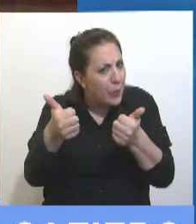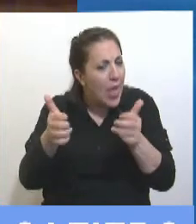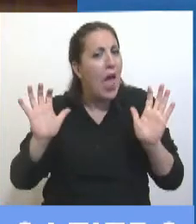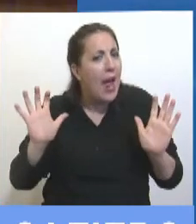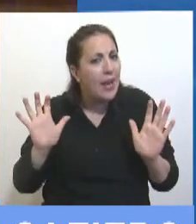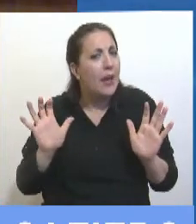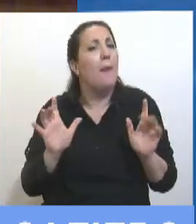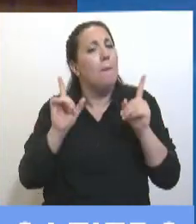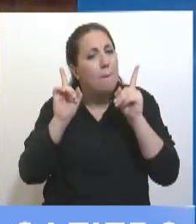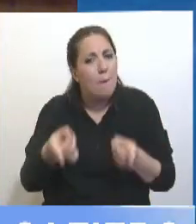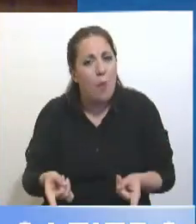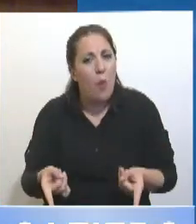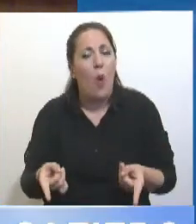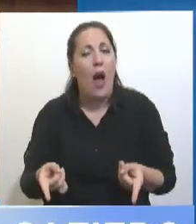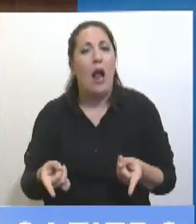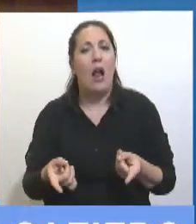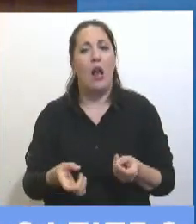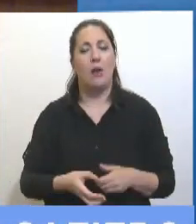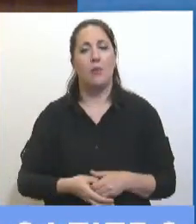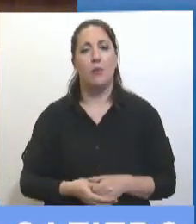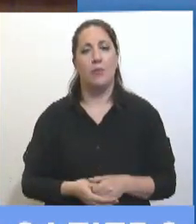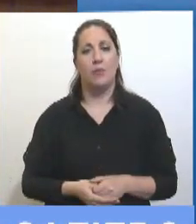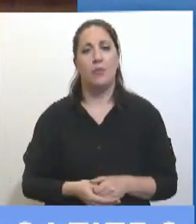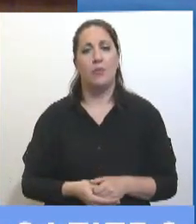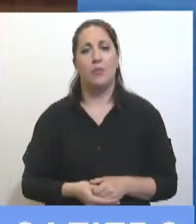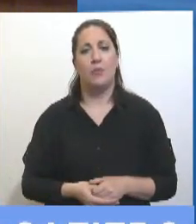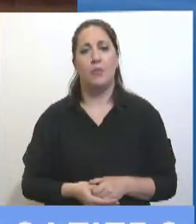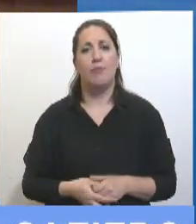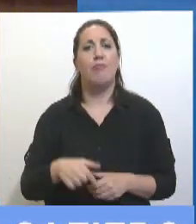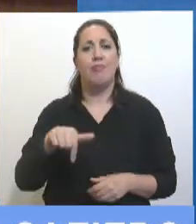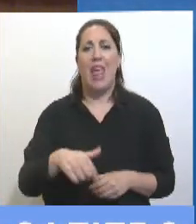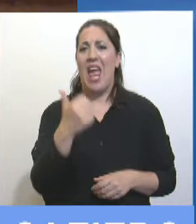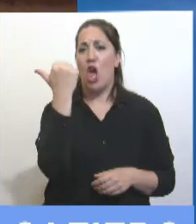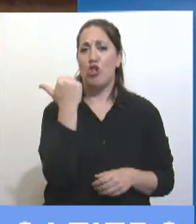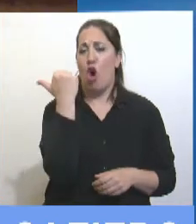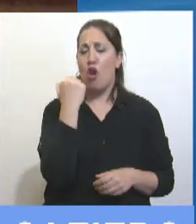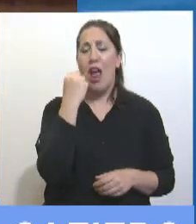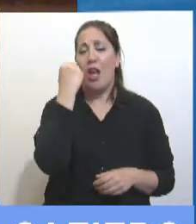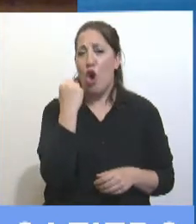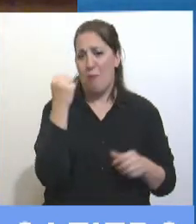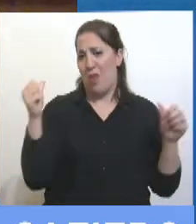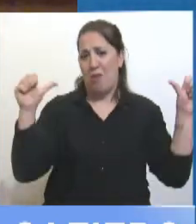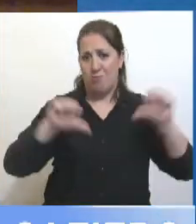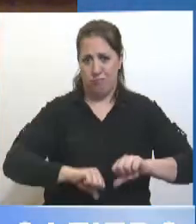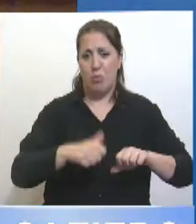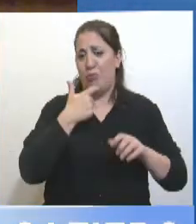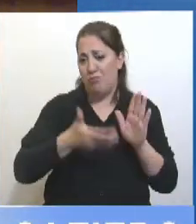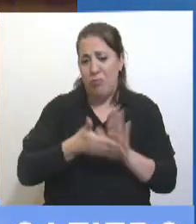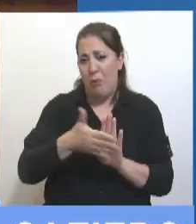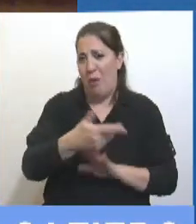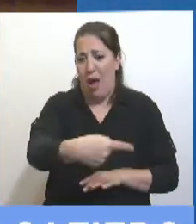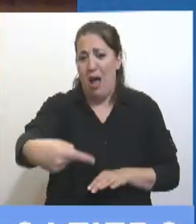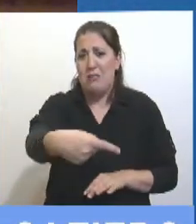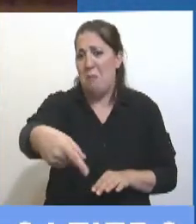Pero estamos por un lado en un default que se puede consumar en la próxima semana o no.